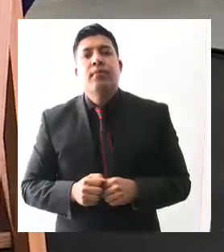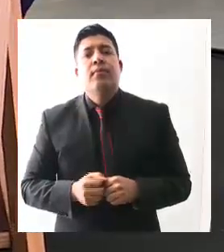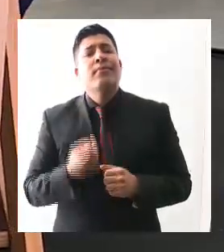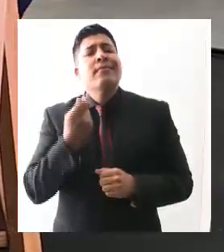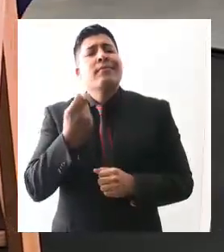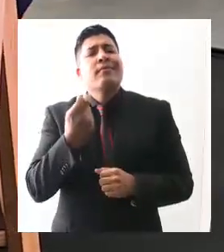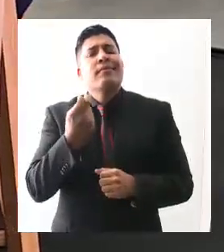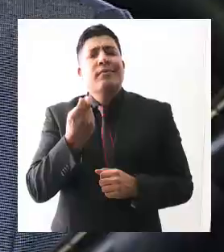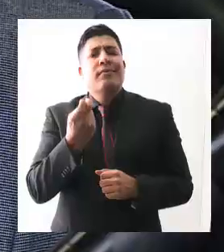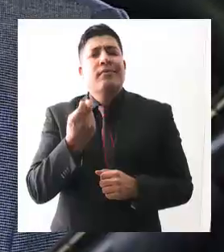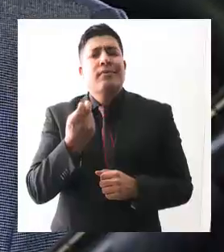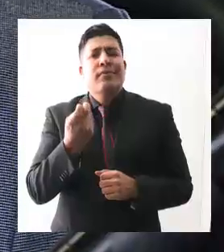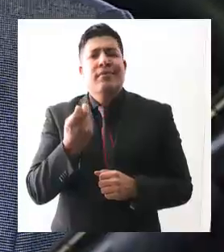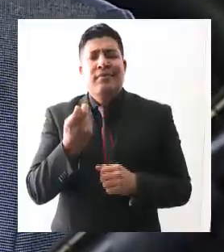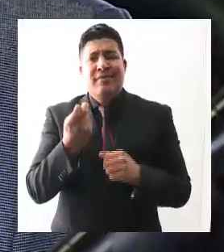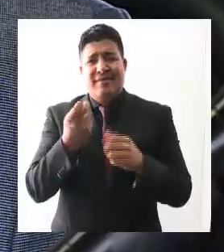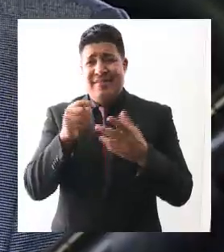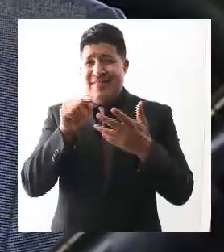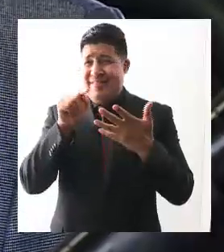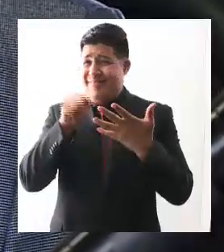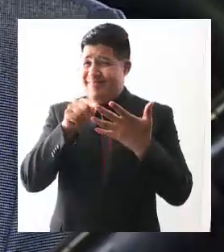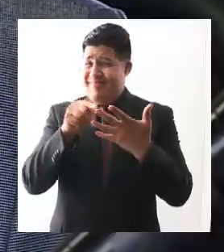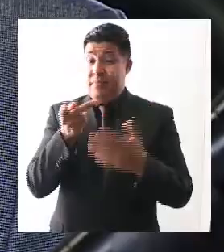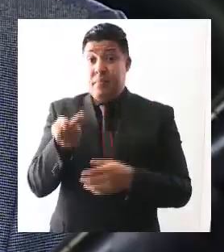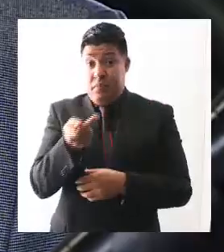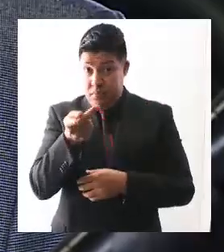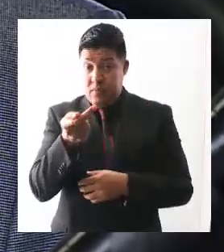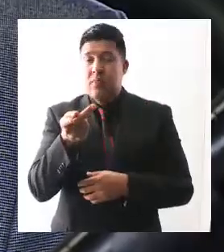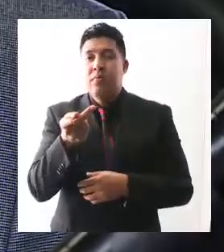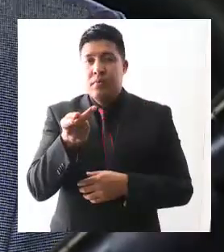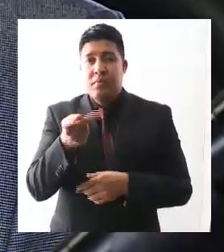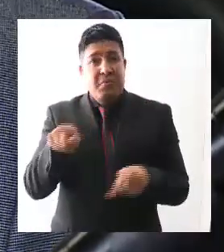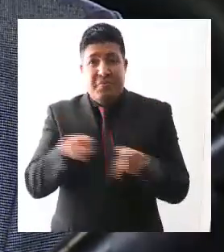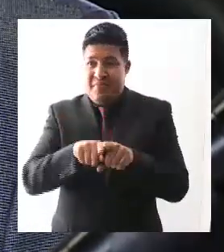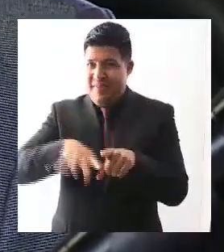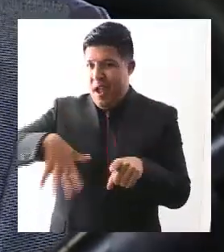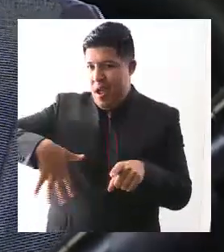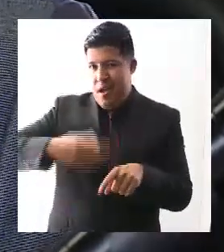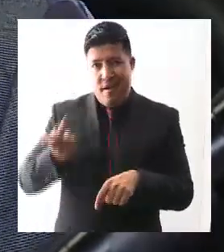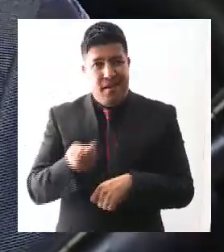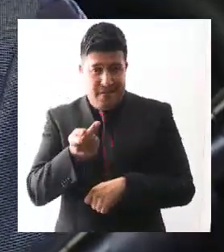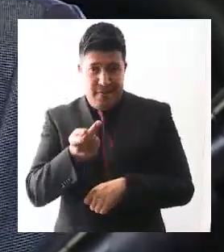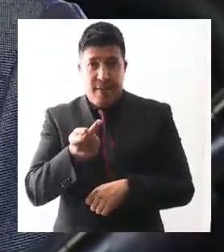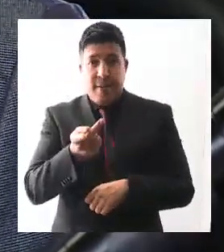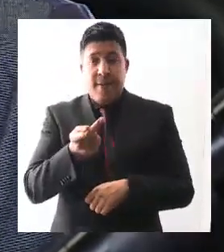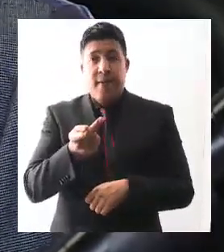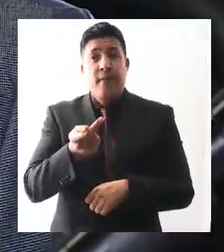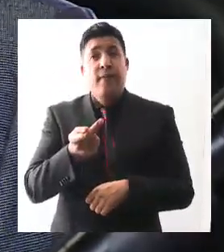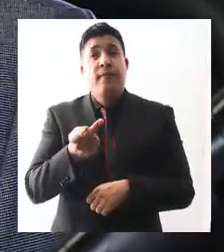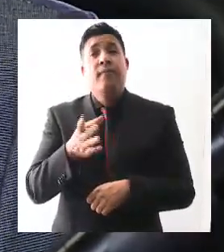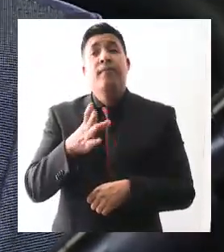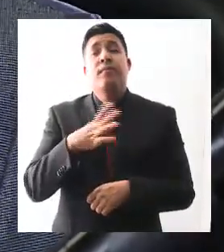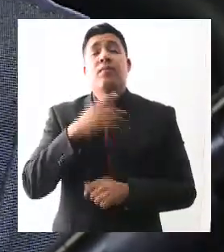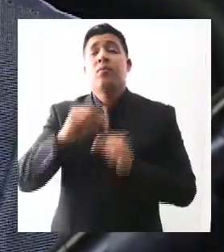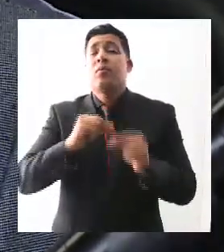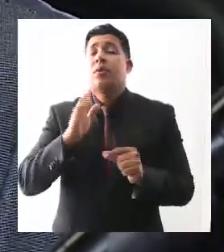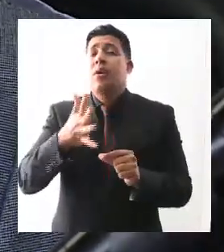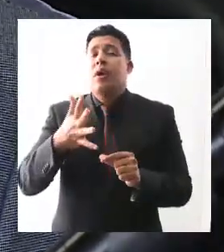si estamos padeciendo al menos a escala de excusa el nuevo sistema como